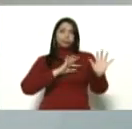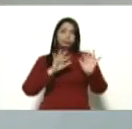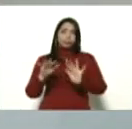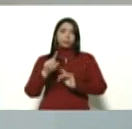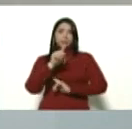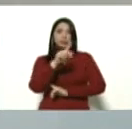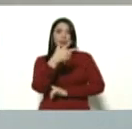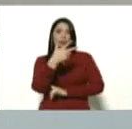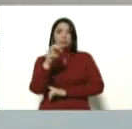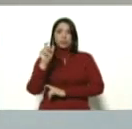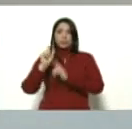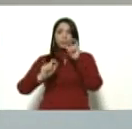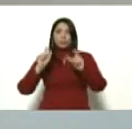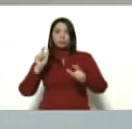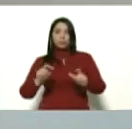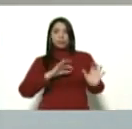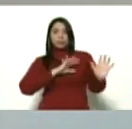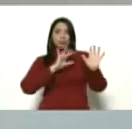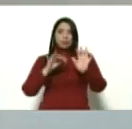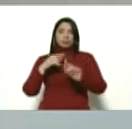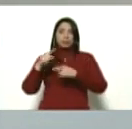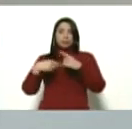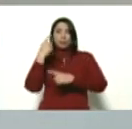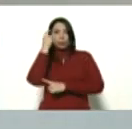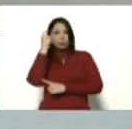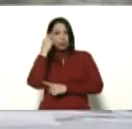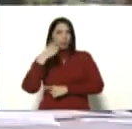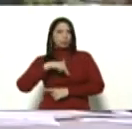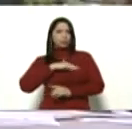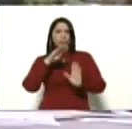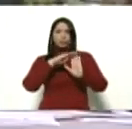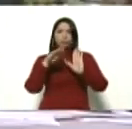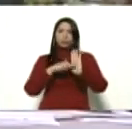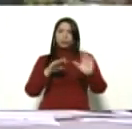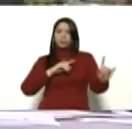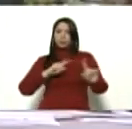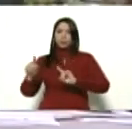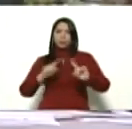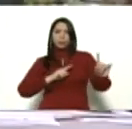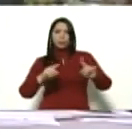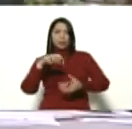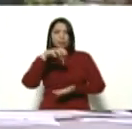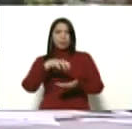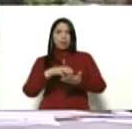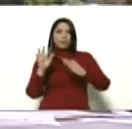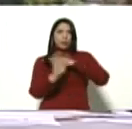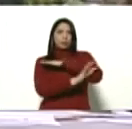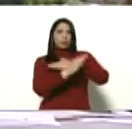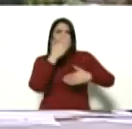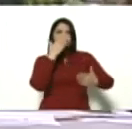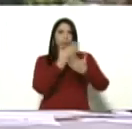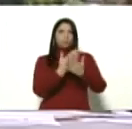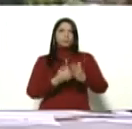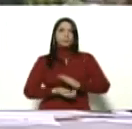personas al día. Así que tenemos todos los protocolos activados en los estados fronterizos, Presidente.